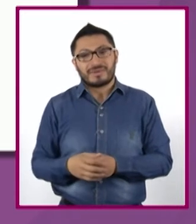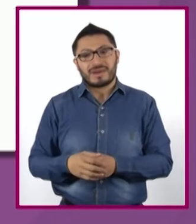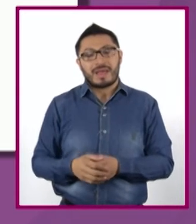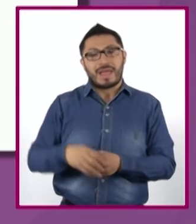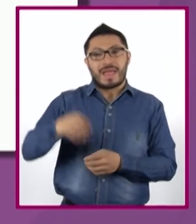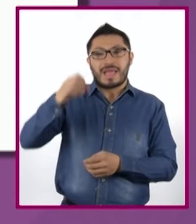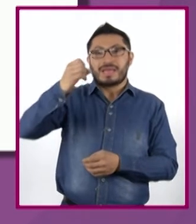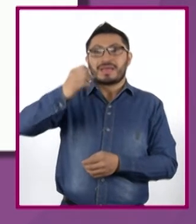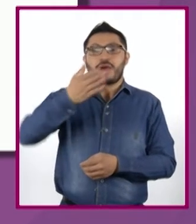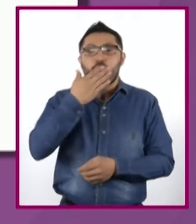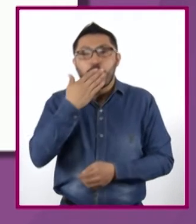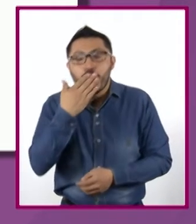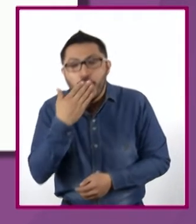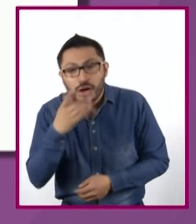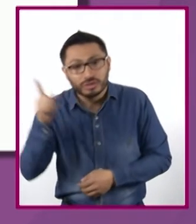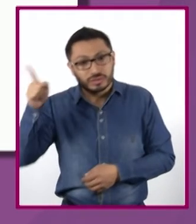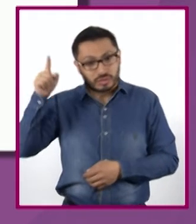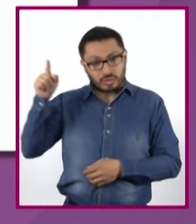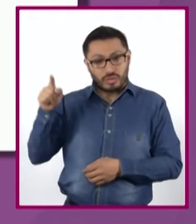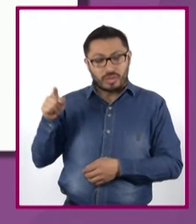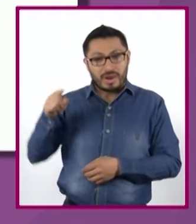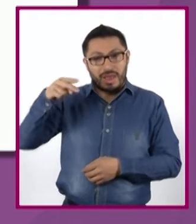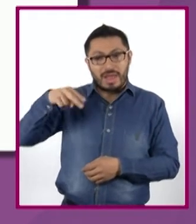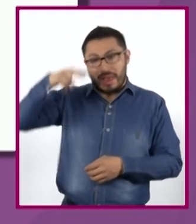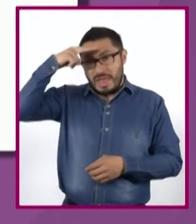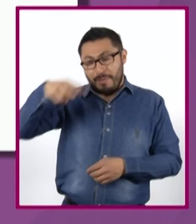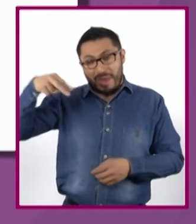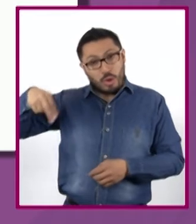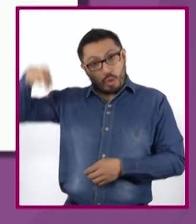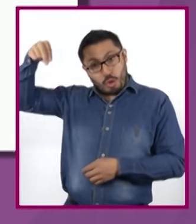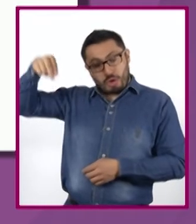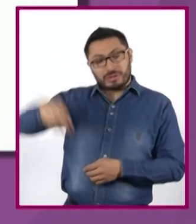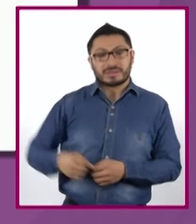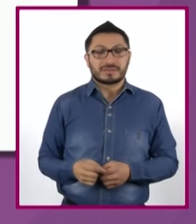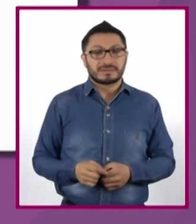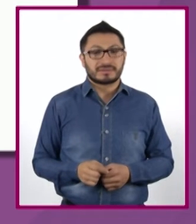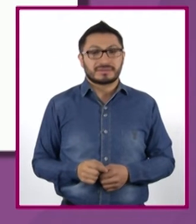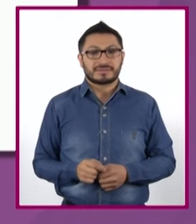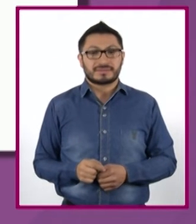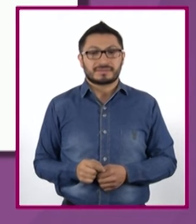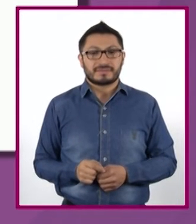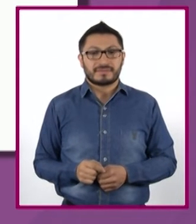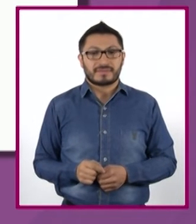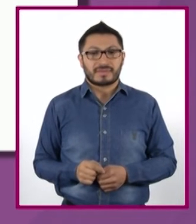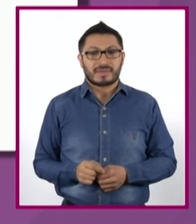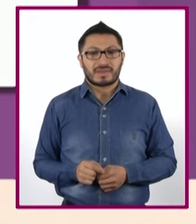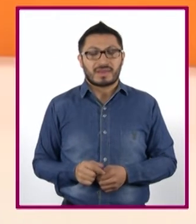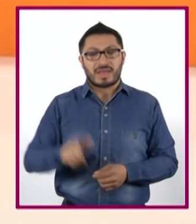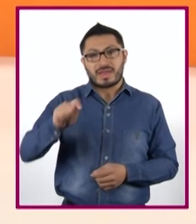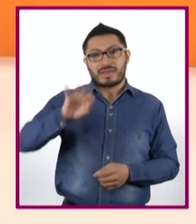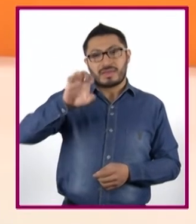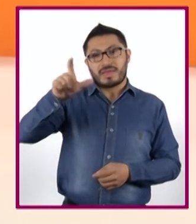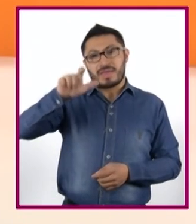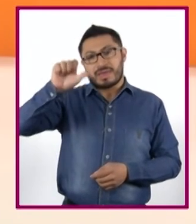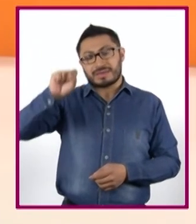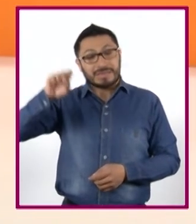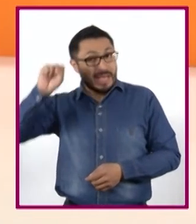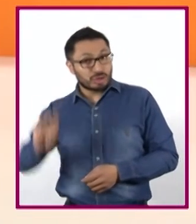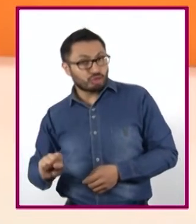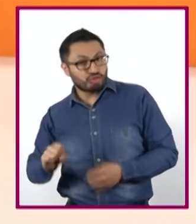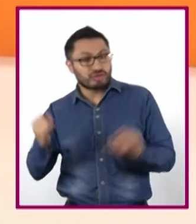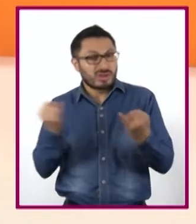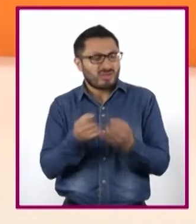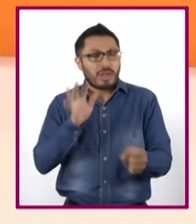Sonora, área del norte de México y el área del sur de Texas. ¿Qué